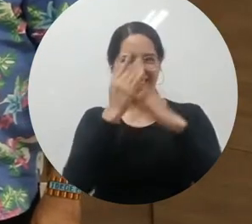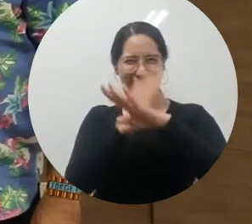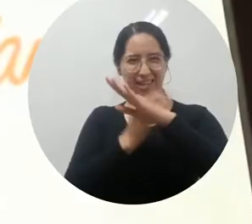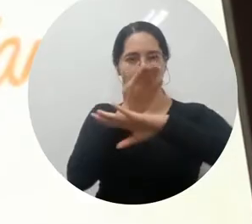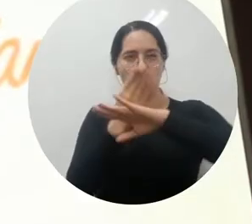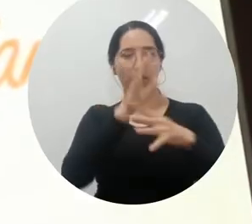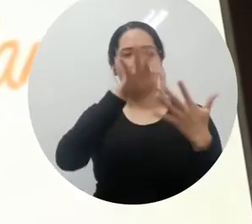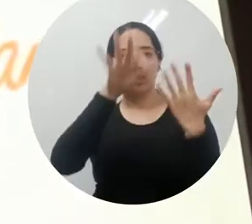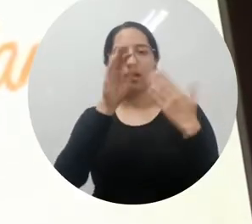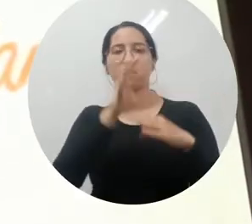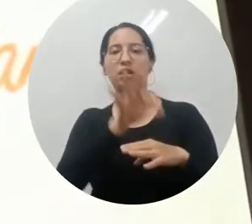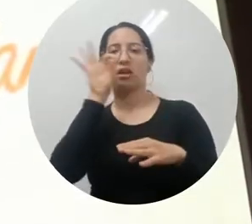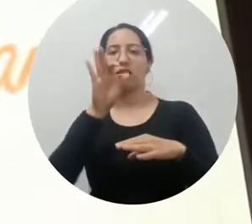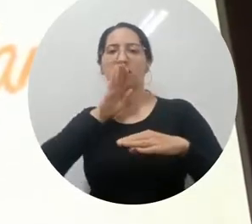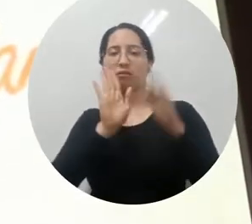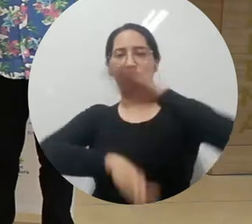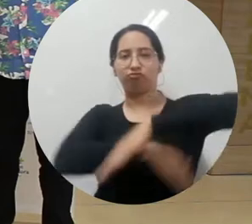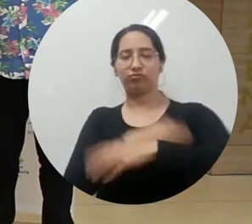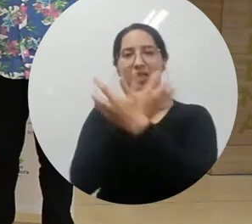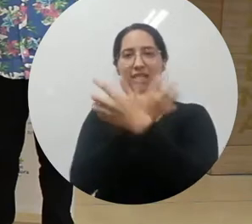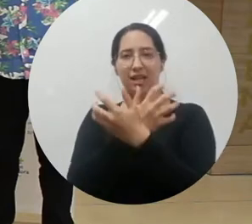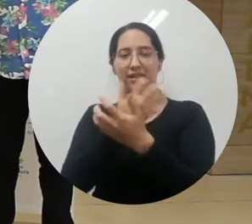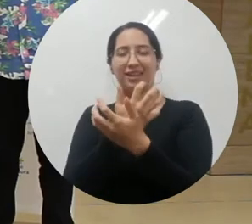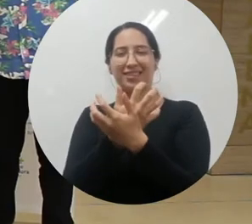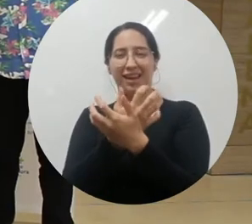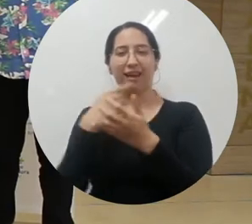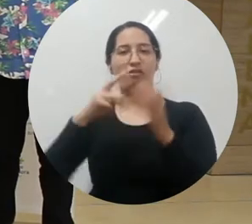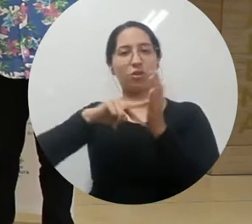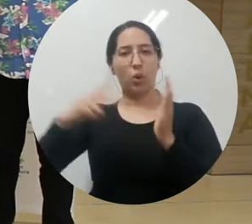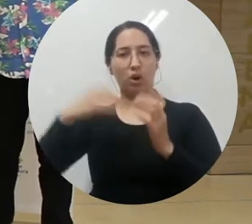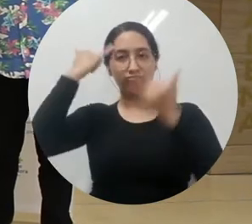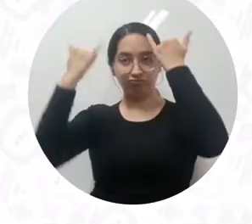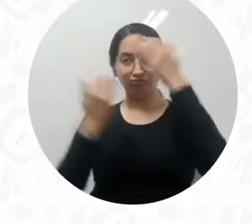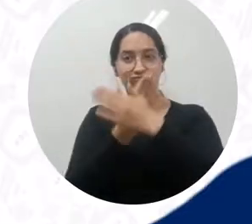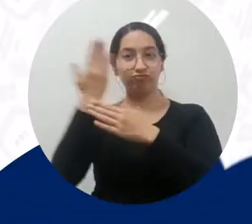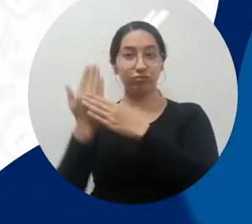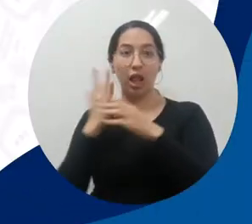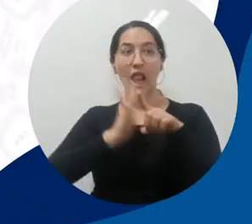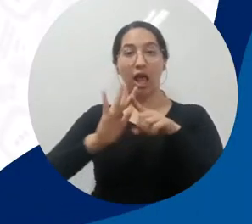convocatoria del Ministerio de Ciencia, Tecnología e Innovación y obtuvieron financiación para su ejecución.